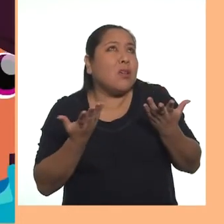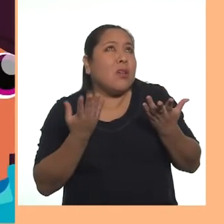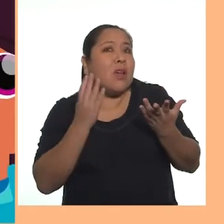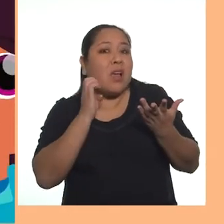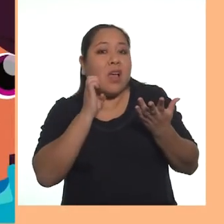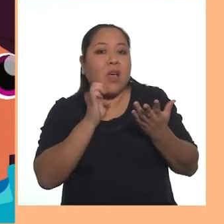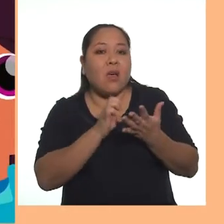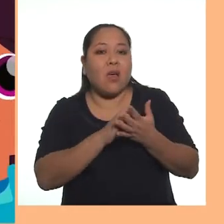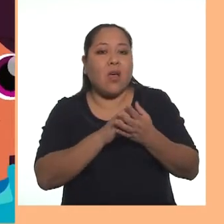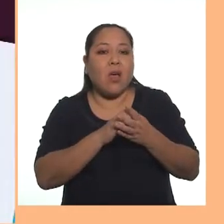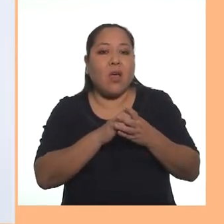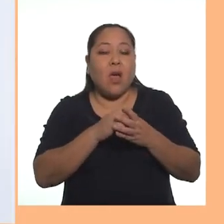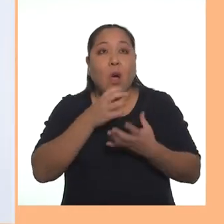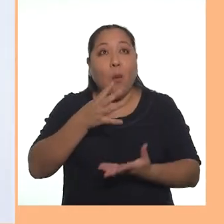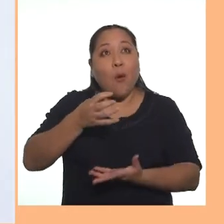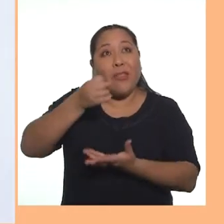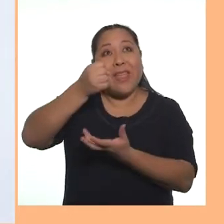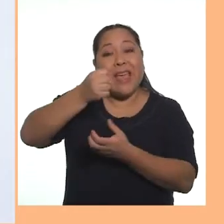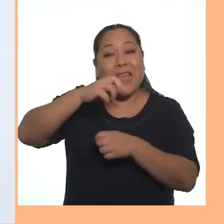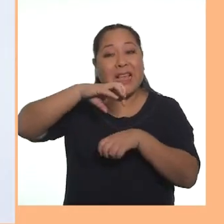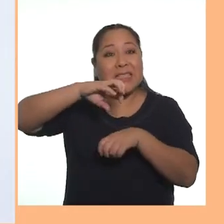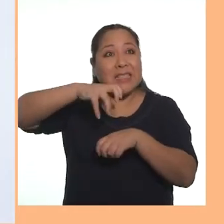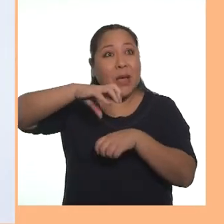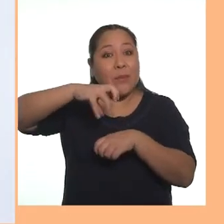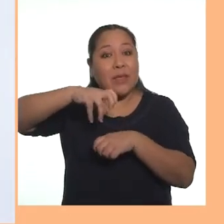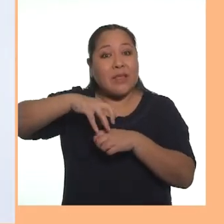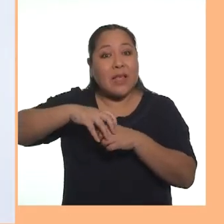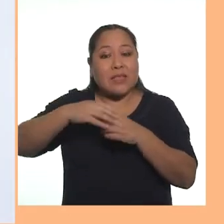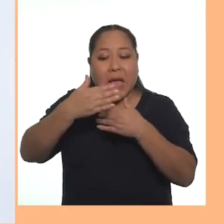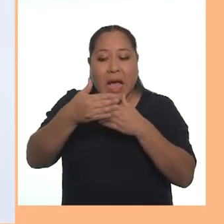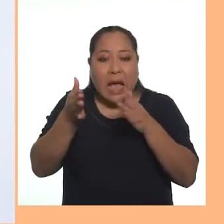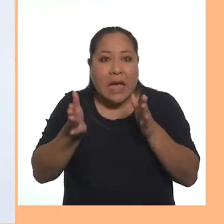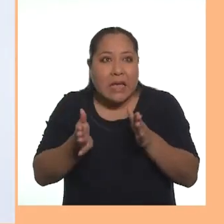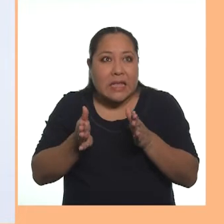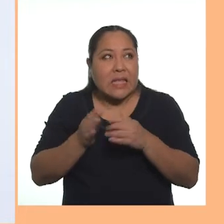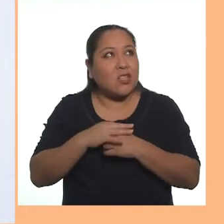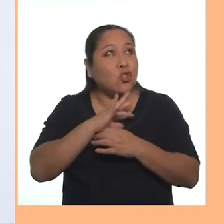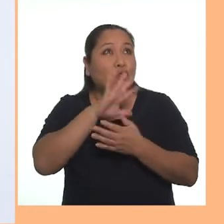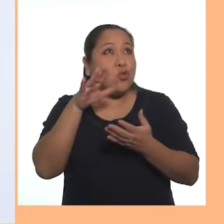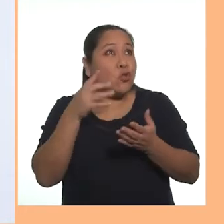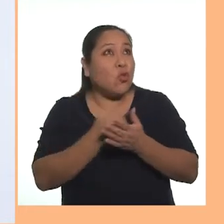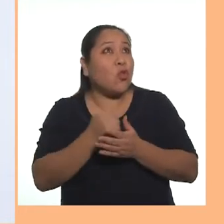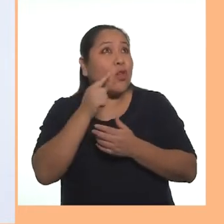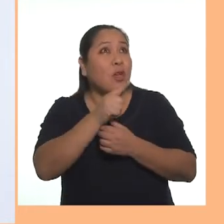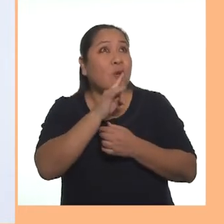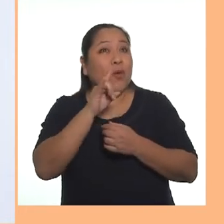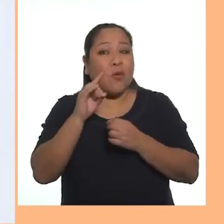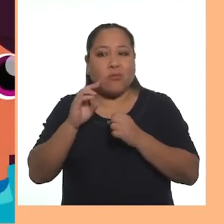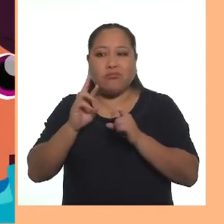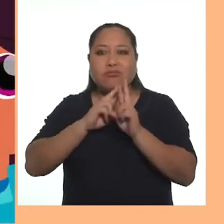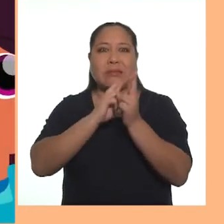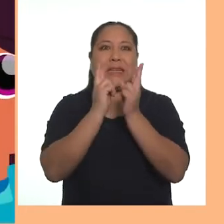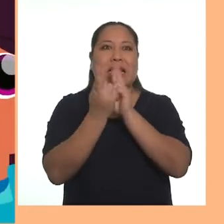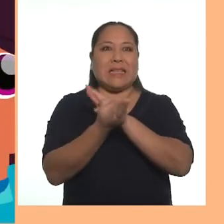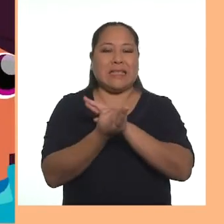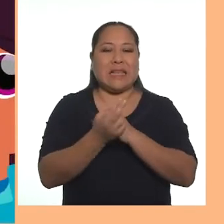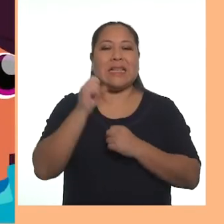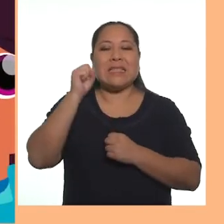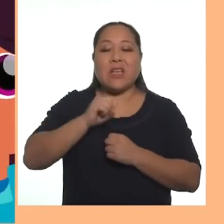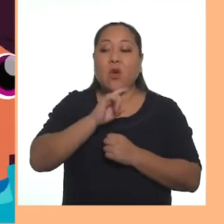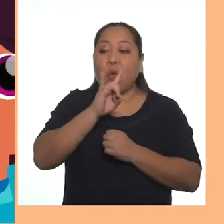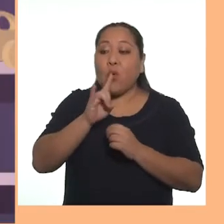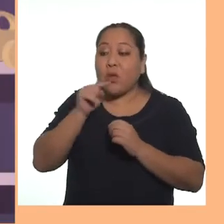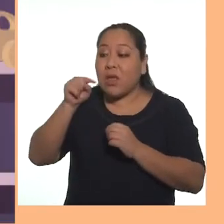como por ejemplo botellas tapitas cajitas todo aquello que podamos